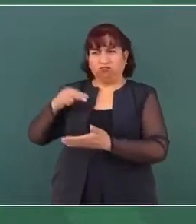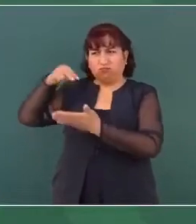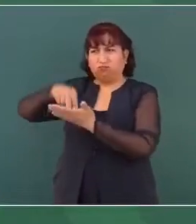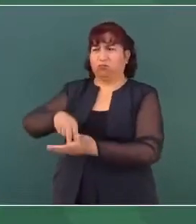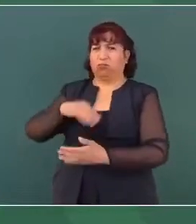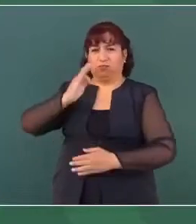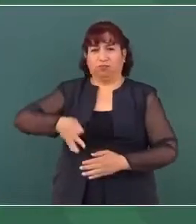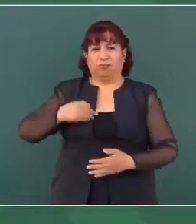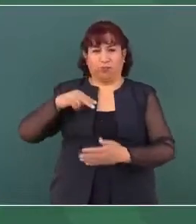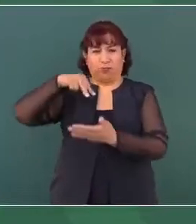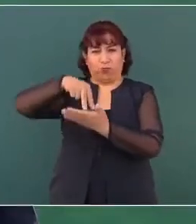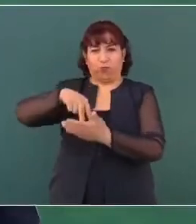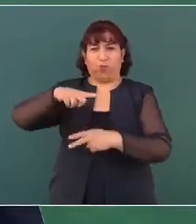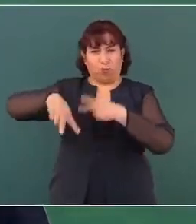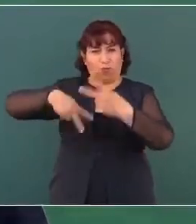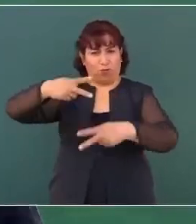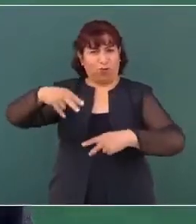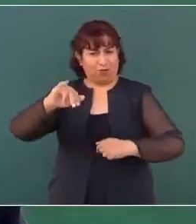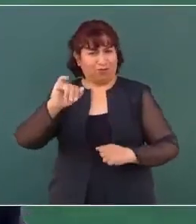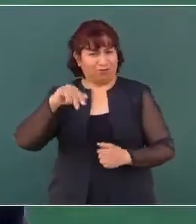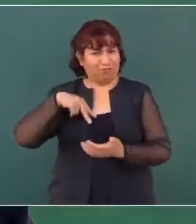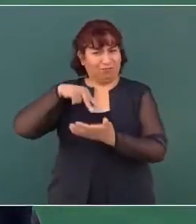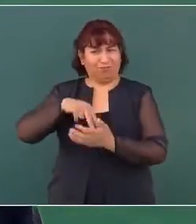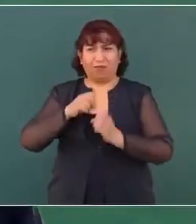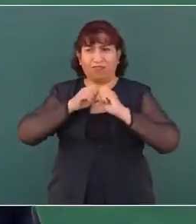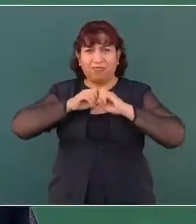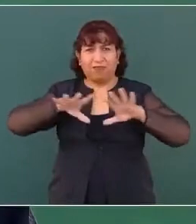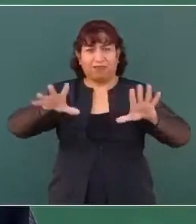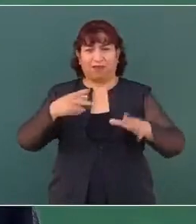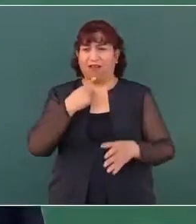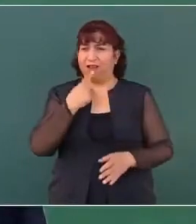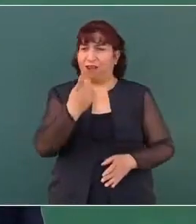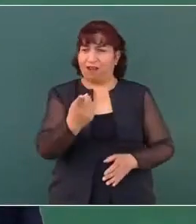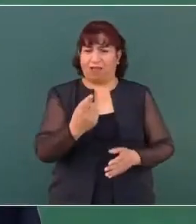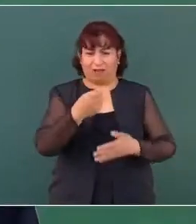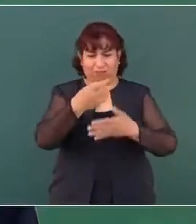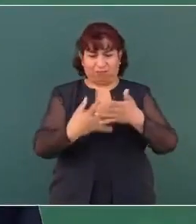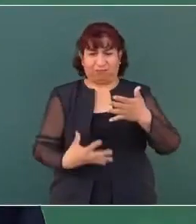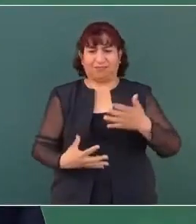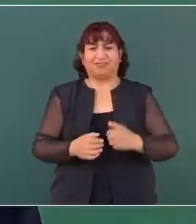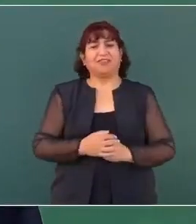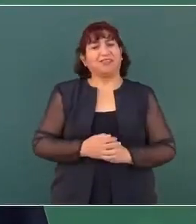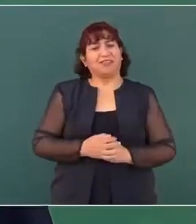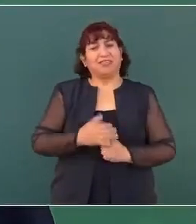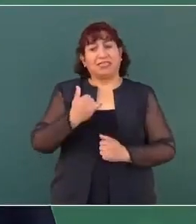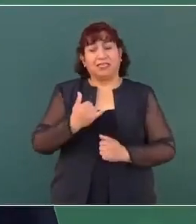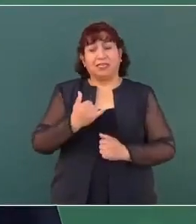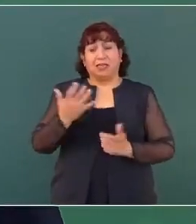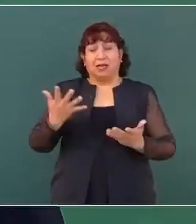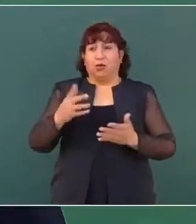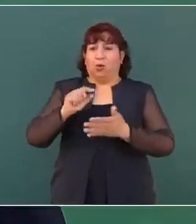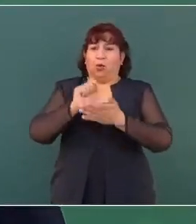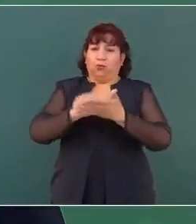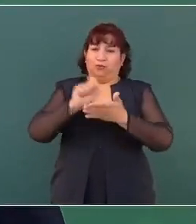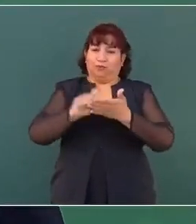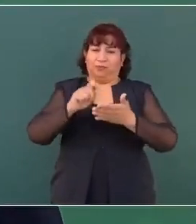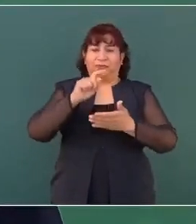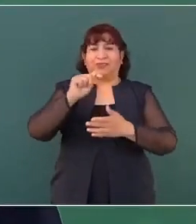voy a declarar o hago un texto